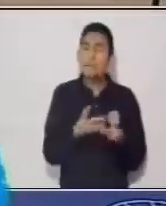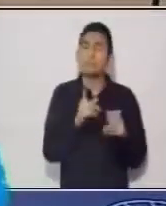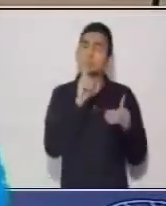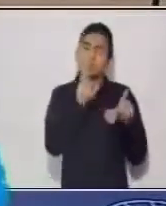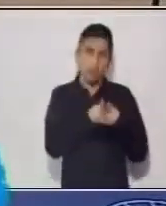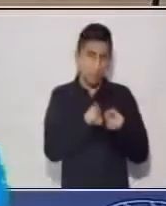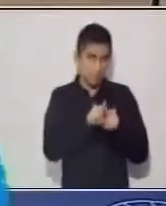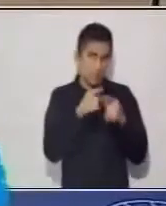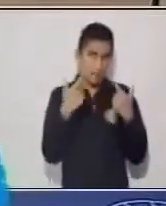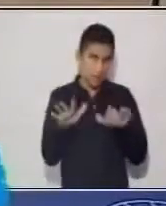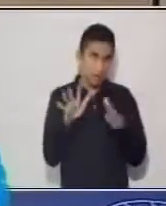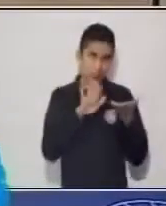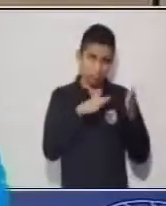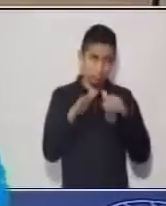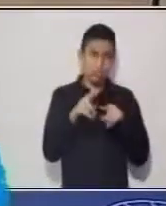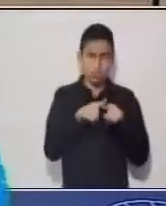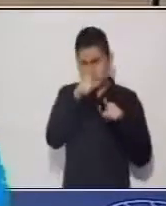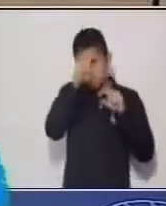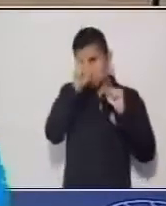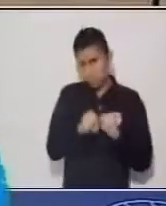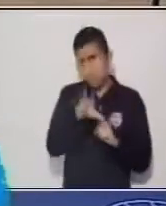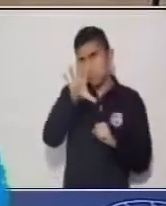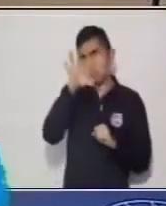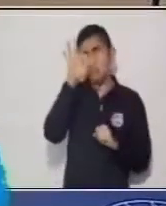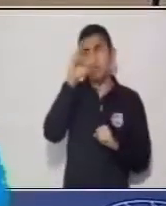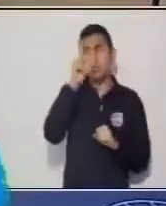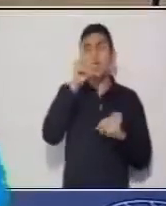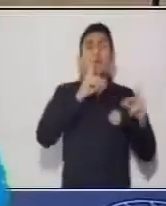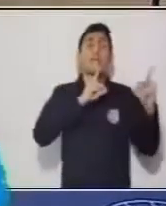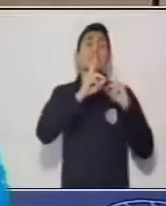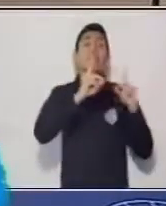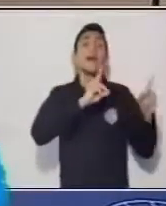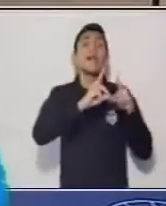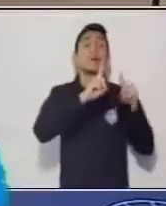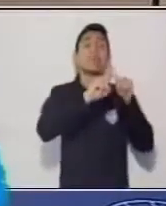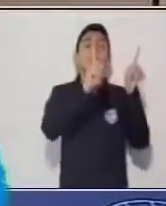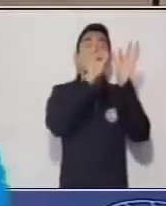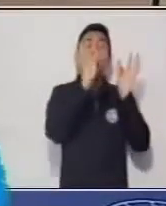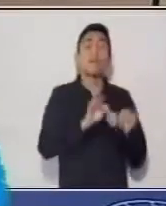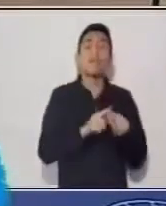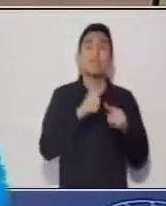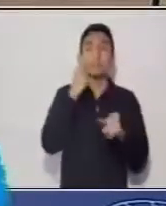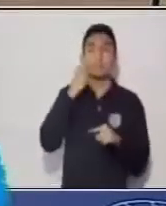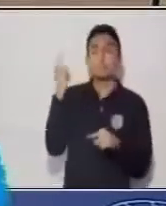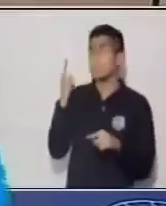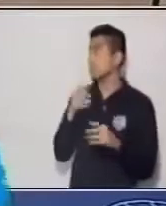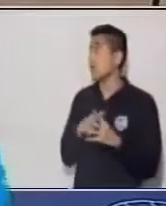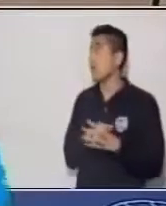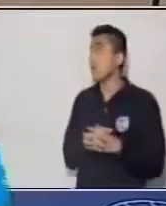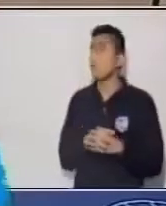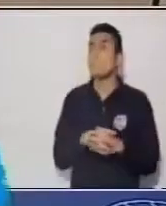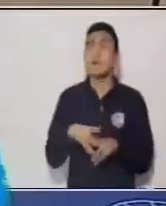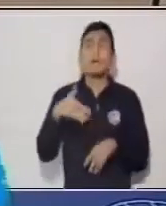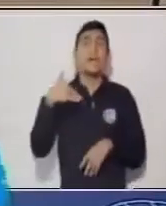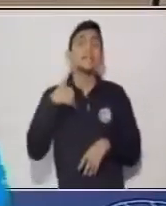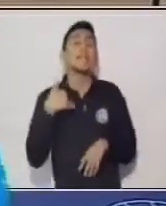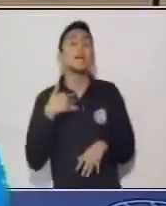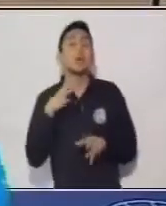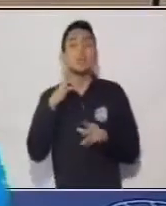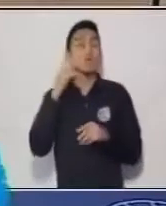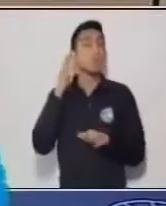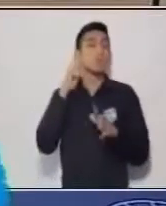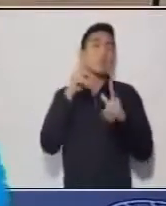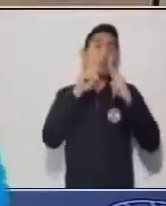generalmente nosotros podemos encontrar los diálogos de la siguiente forma. Tenemos un guión largo que es el que nos